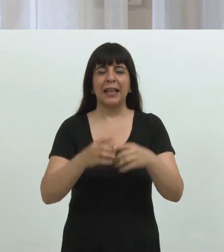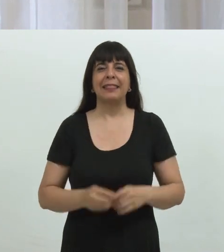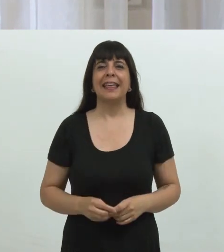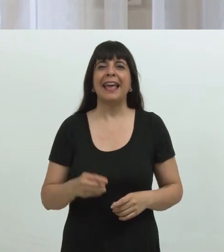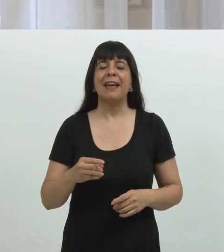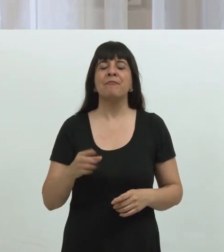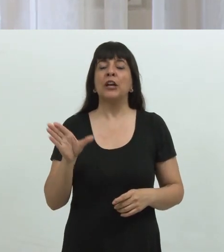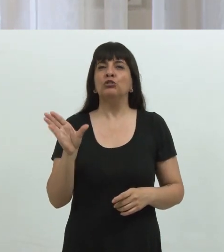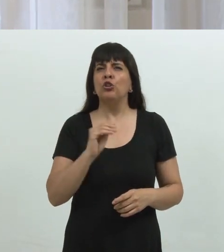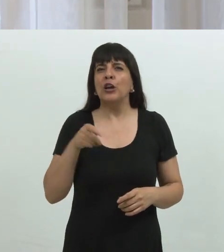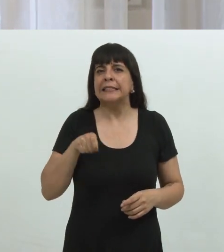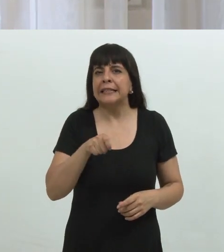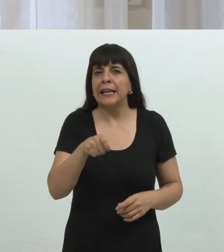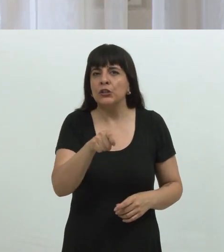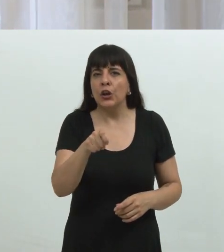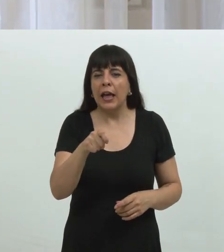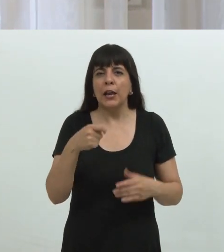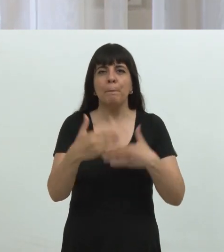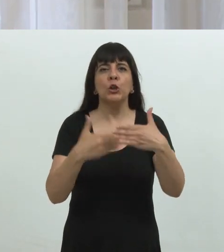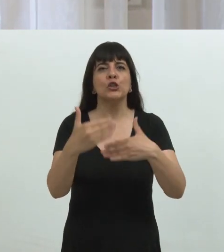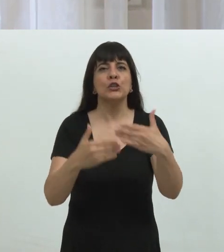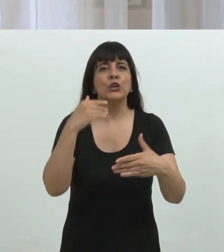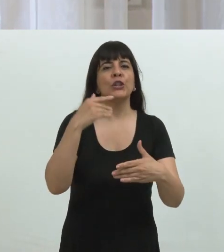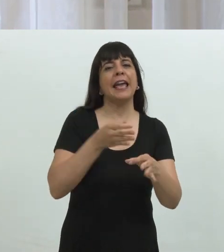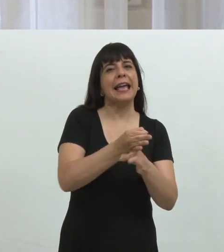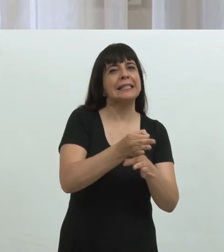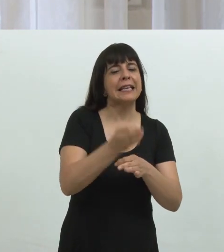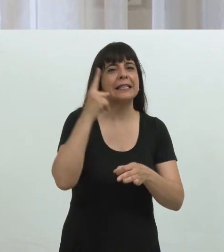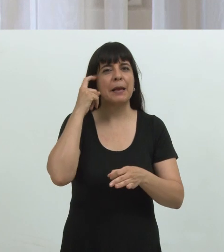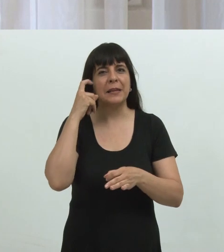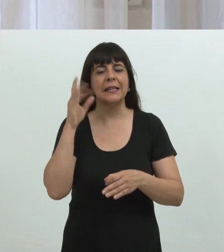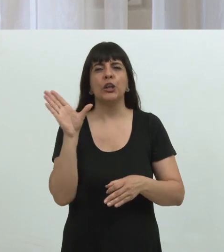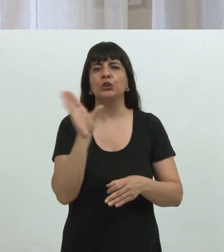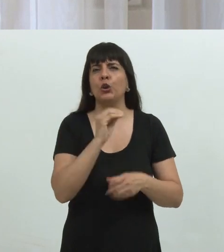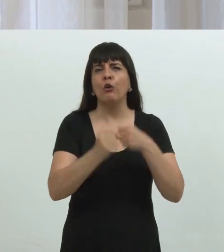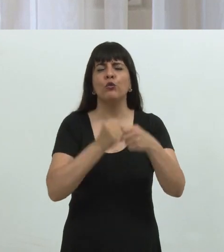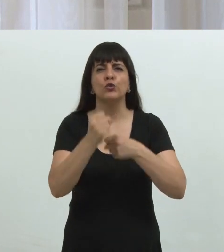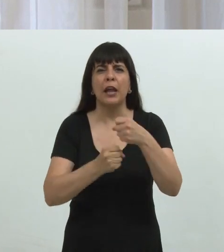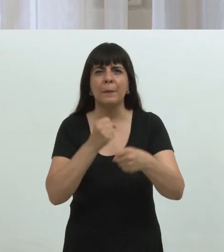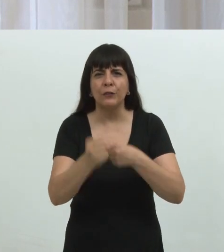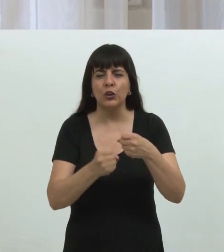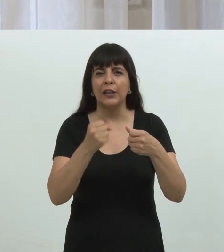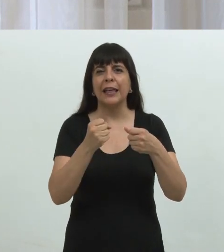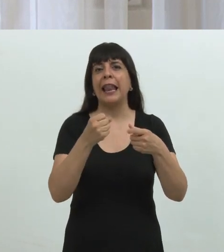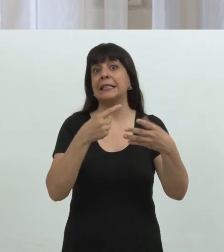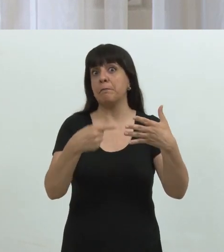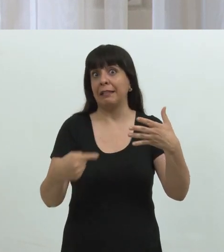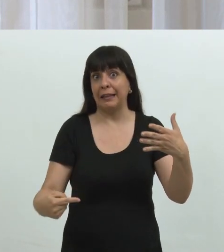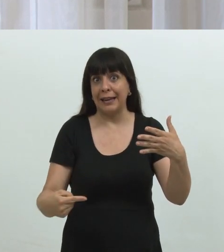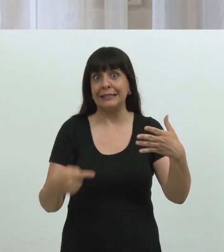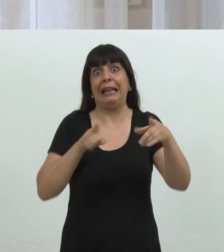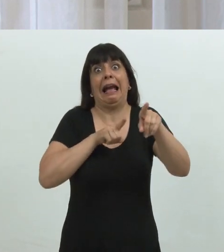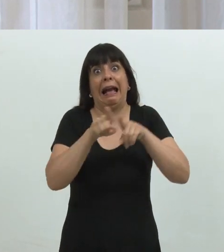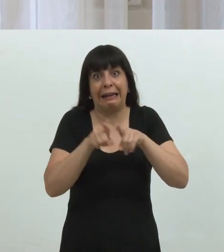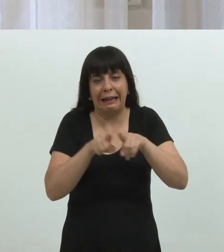gestionar todos los procesos de enseñanza y aprendizaje, todo el funcionamiento de las cátedras, de todas las carreras de esta facultad, que son muchas